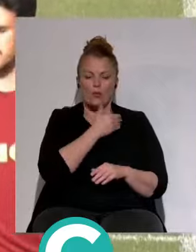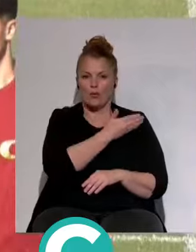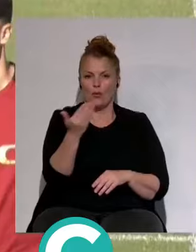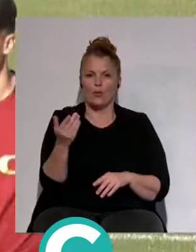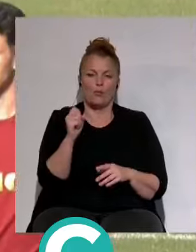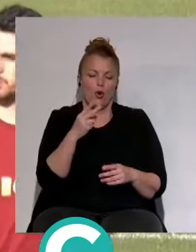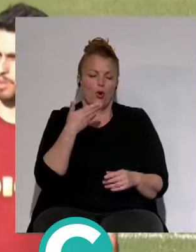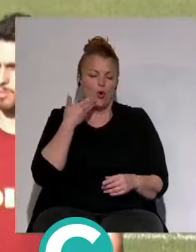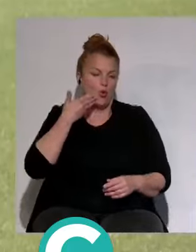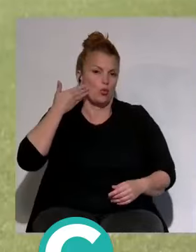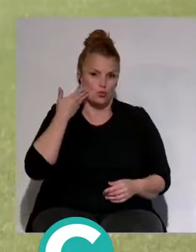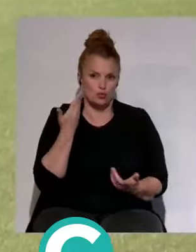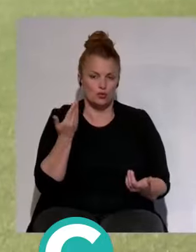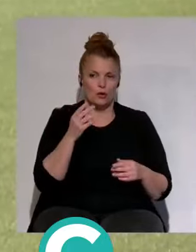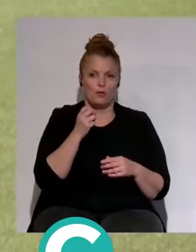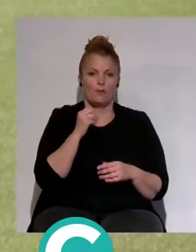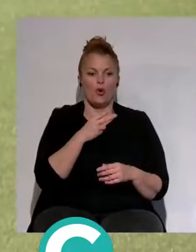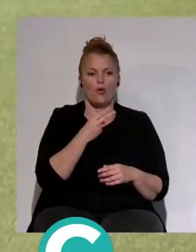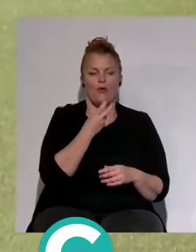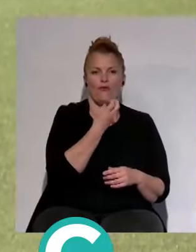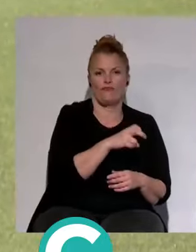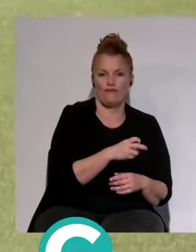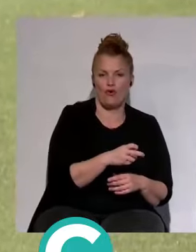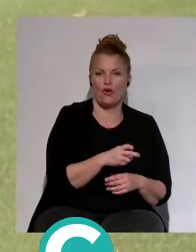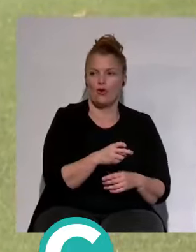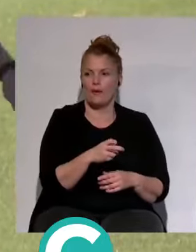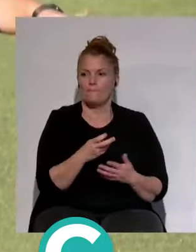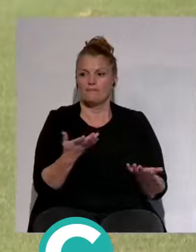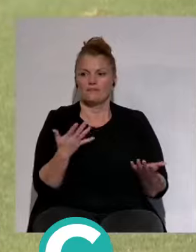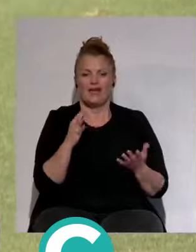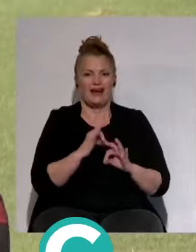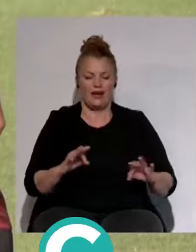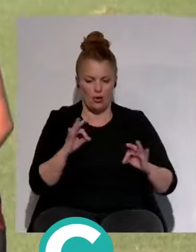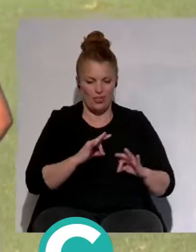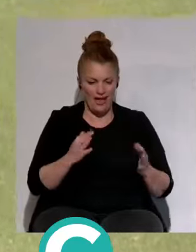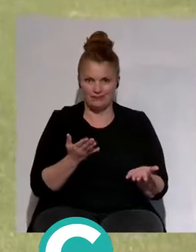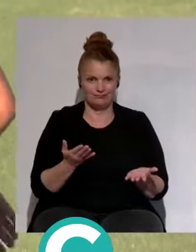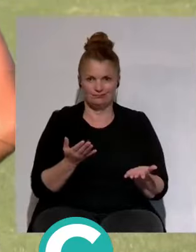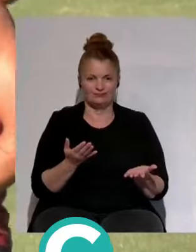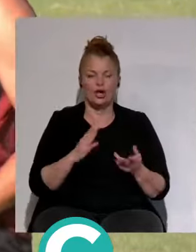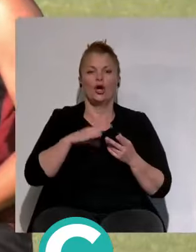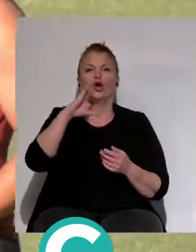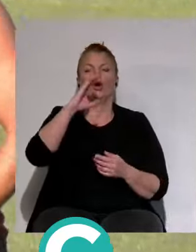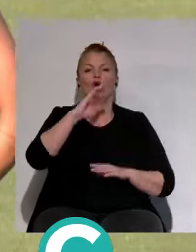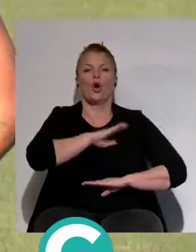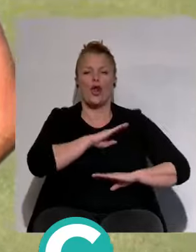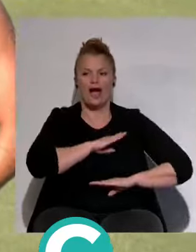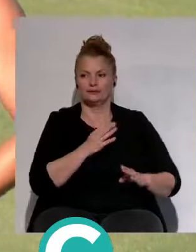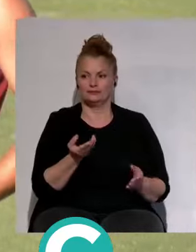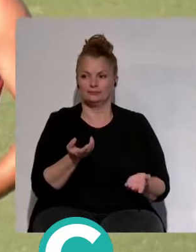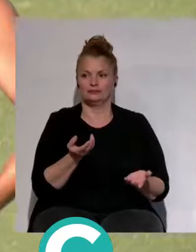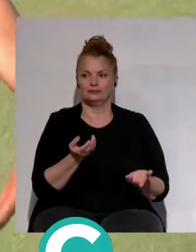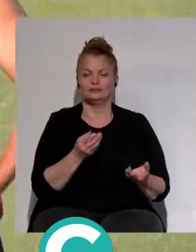por orgullo que por fútbol pero es que no hay nada. Ni Conan este año podemos decir ¿Ha hecho